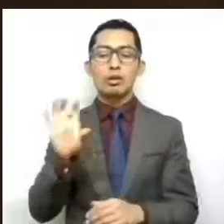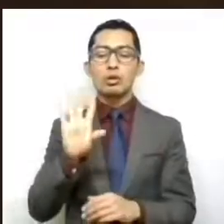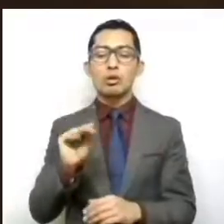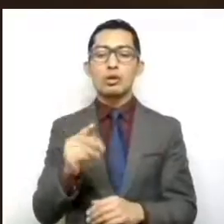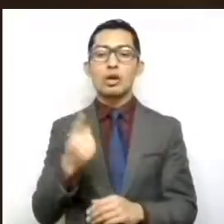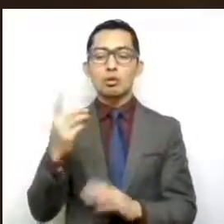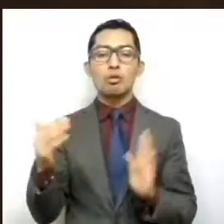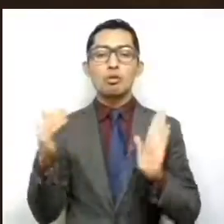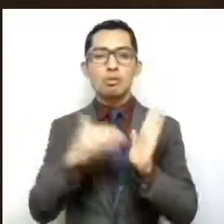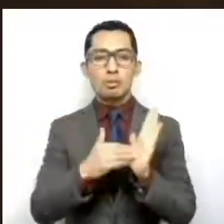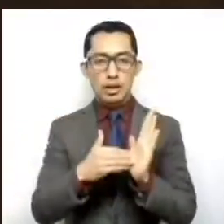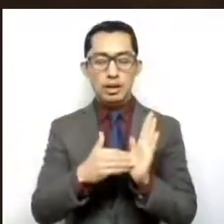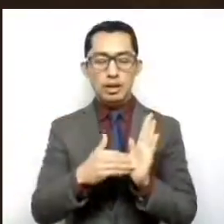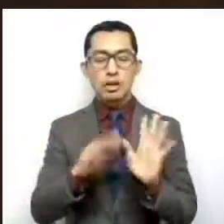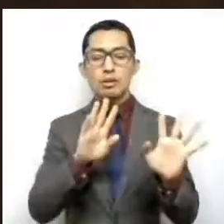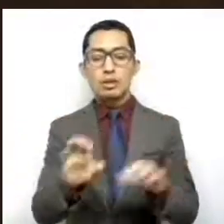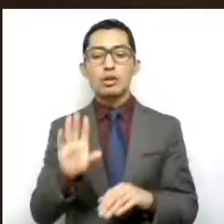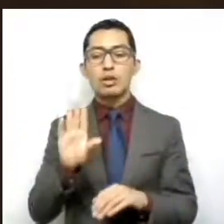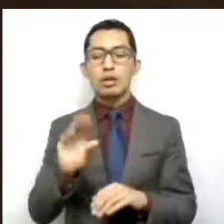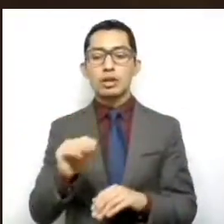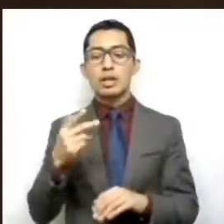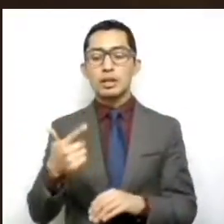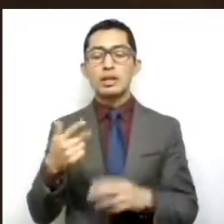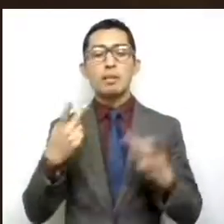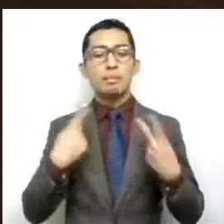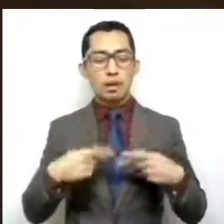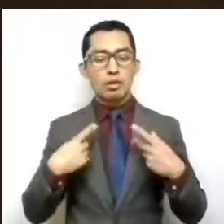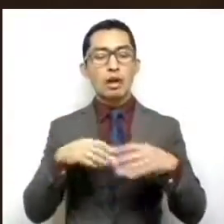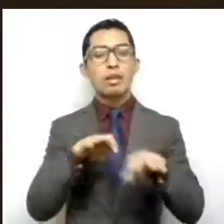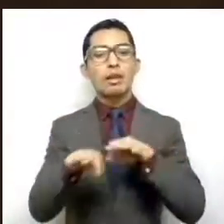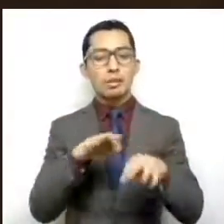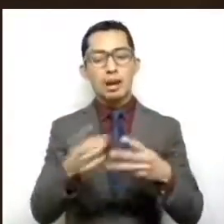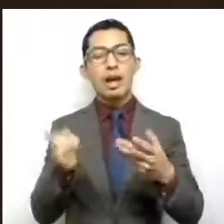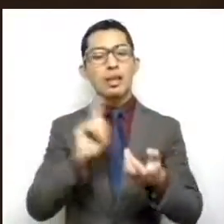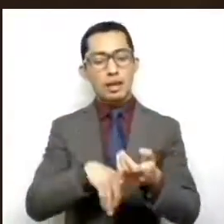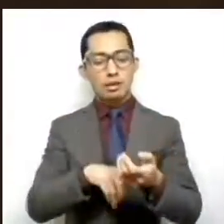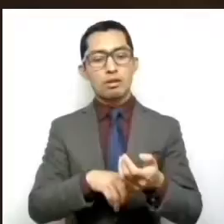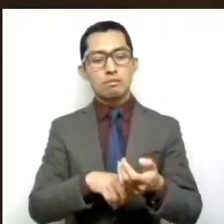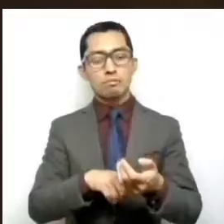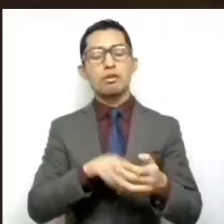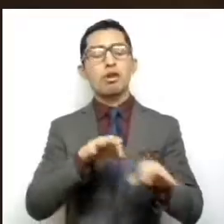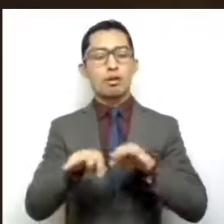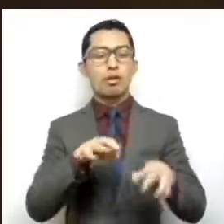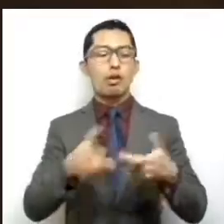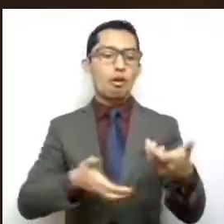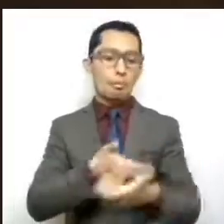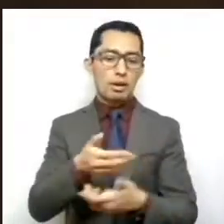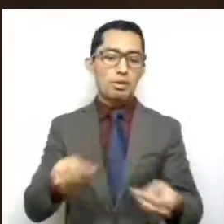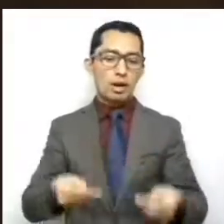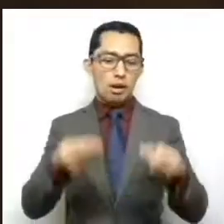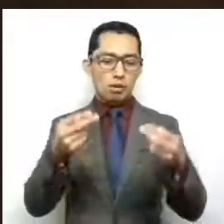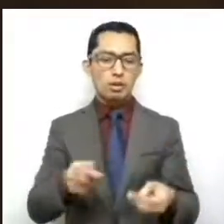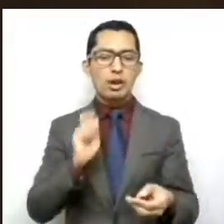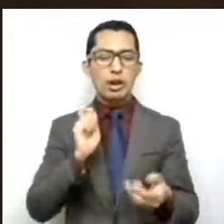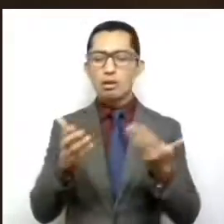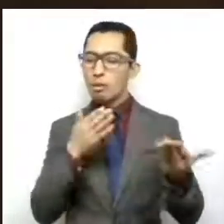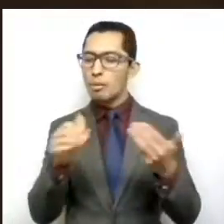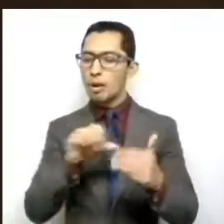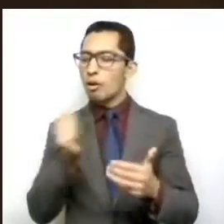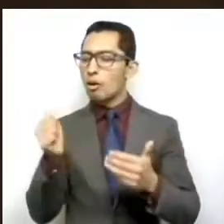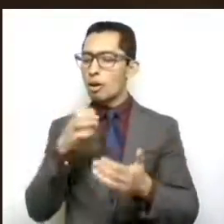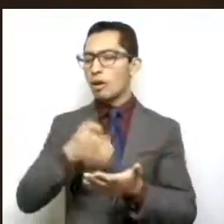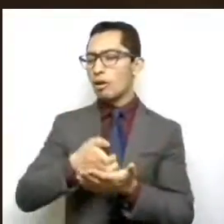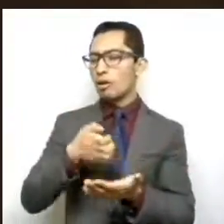987 personas trabajaban en comercios, en donde comparada con otros sectores de la economía,